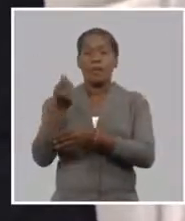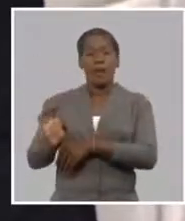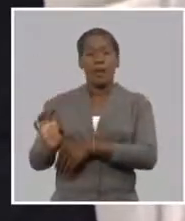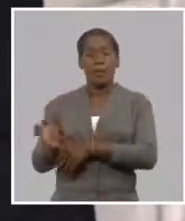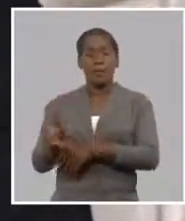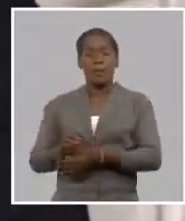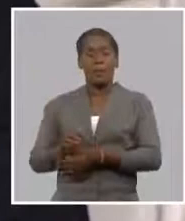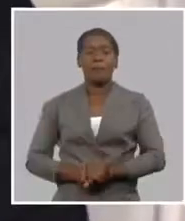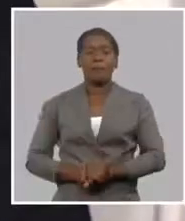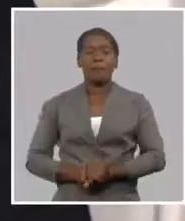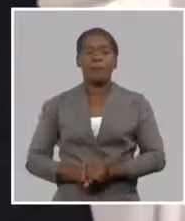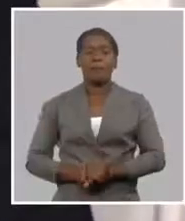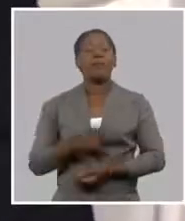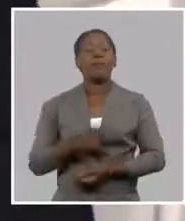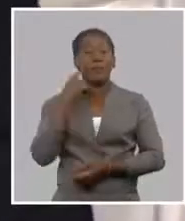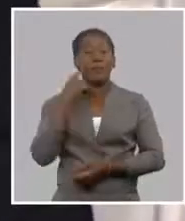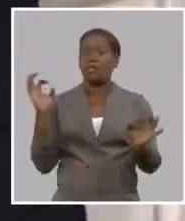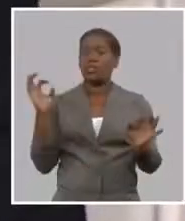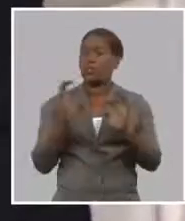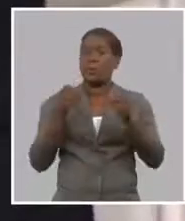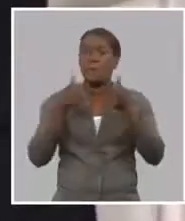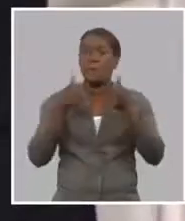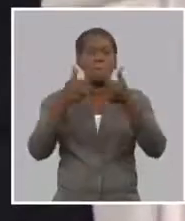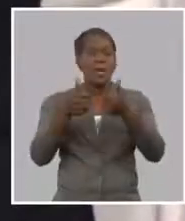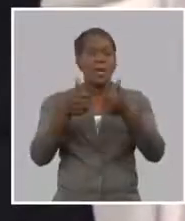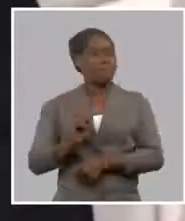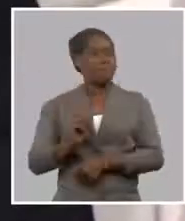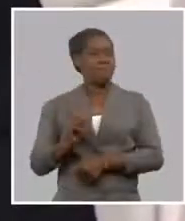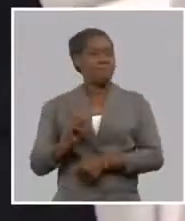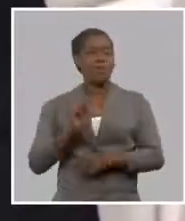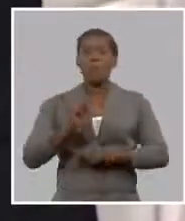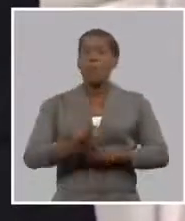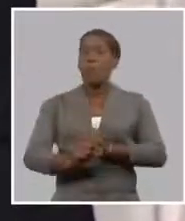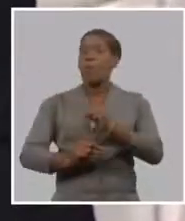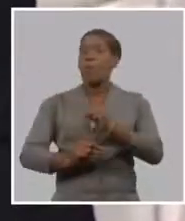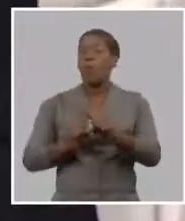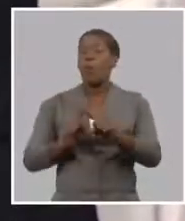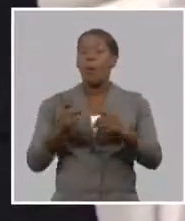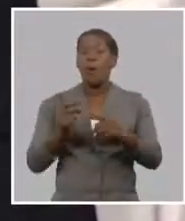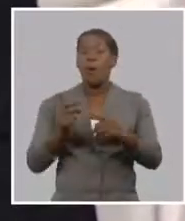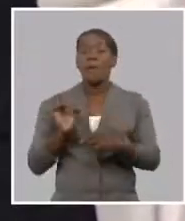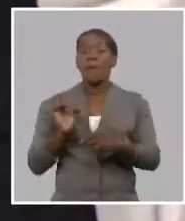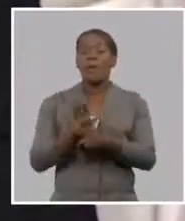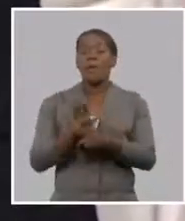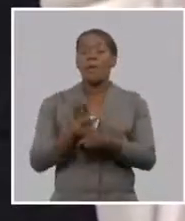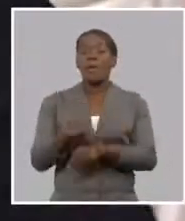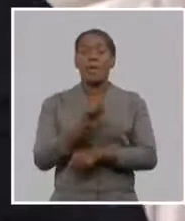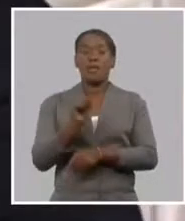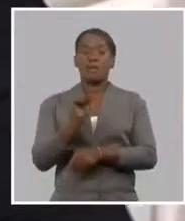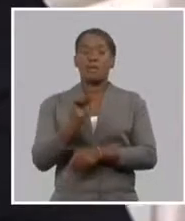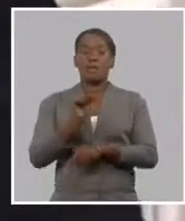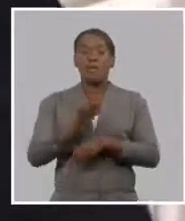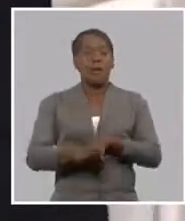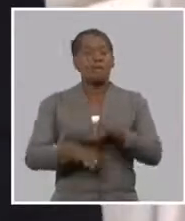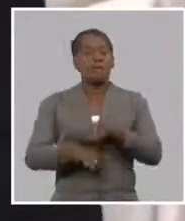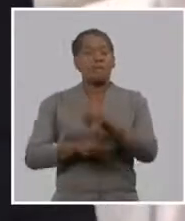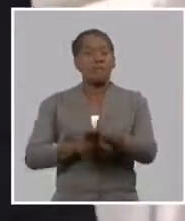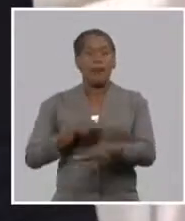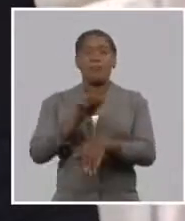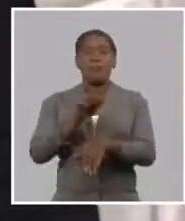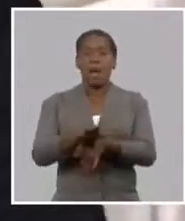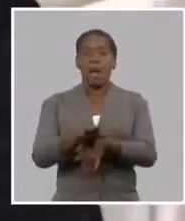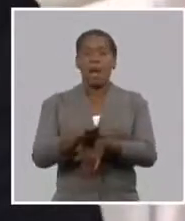realmente todavía insuficientes para la demanda que estamos previendo que pueda tener el sector bancario con toda esta